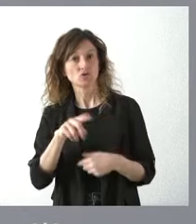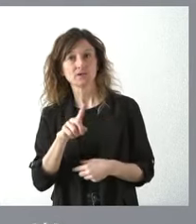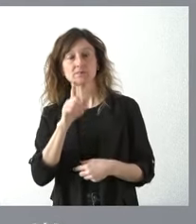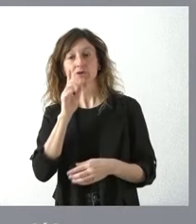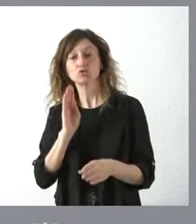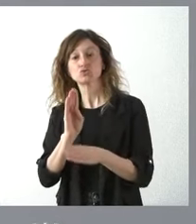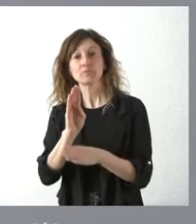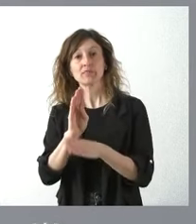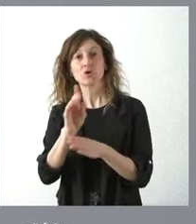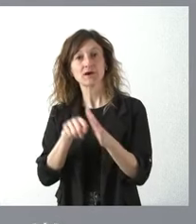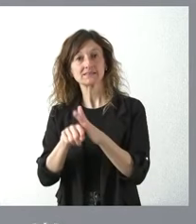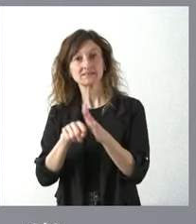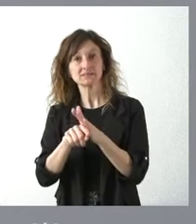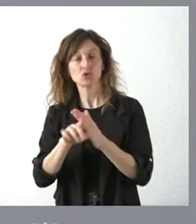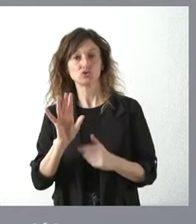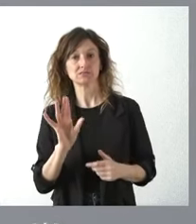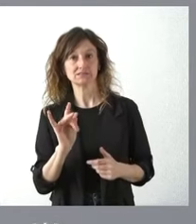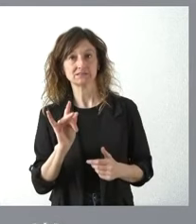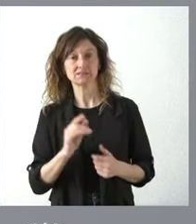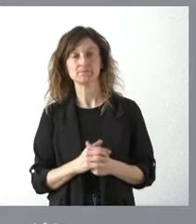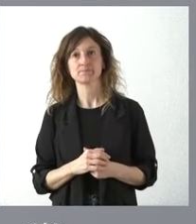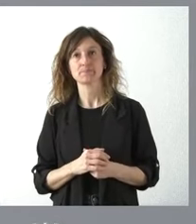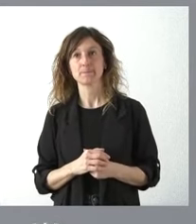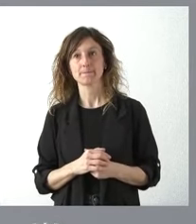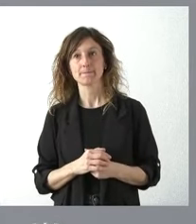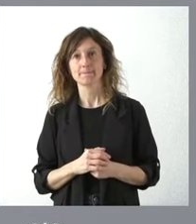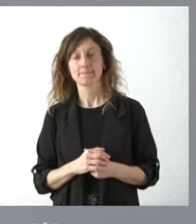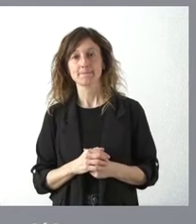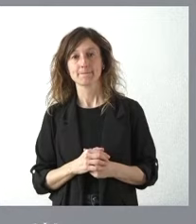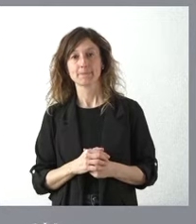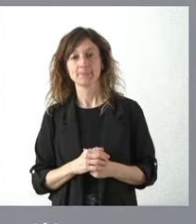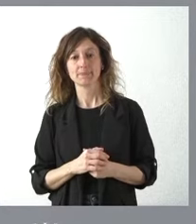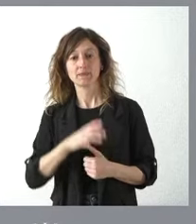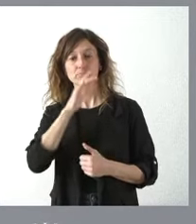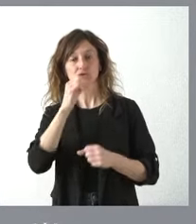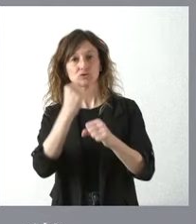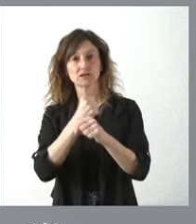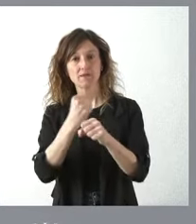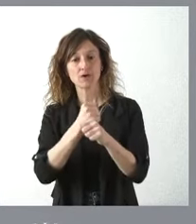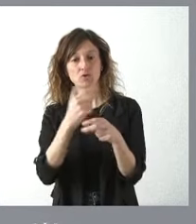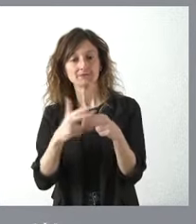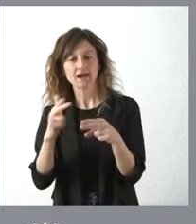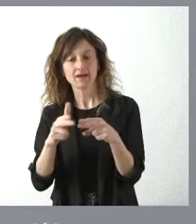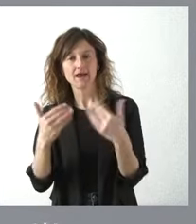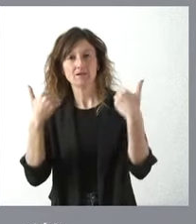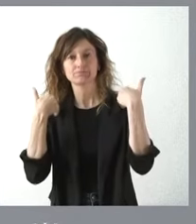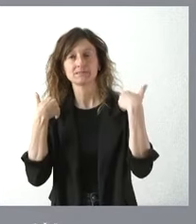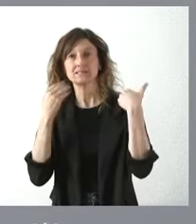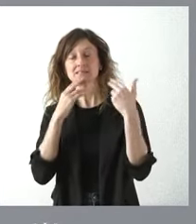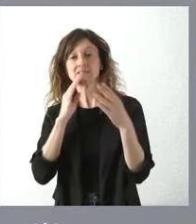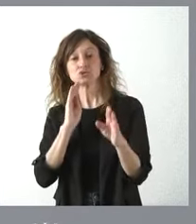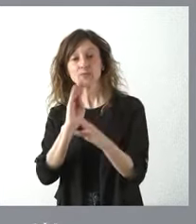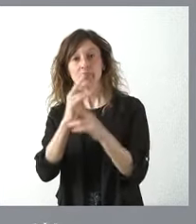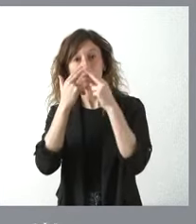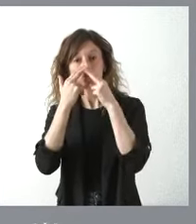subvenciones que se otorgan al Instituto y por tanto esta es la tarea que nos corresponde a nosotros cuando se otorga una subvención